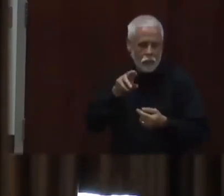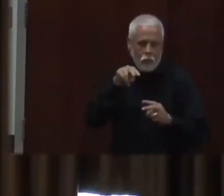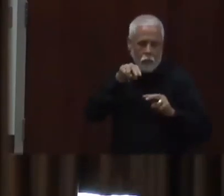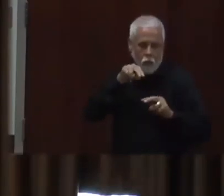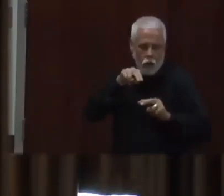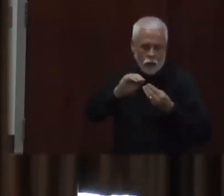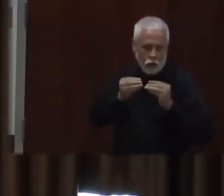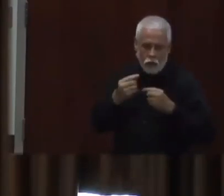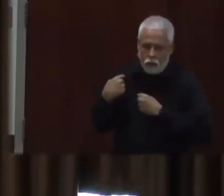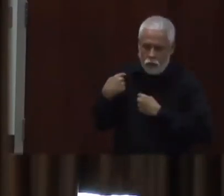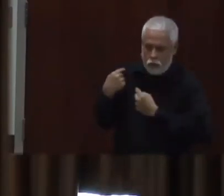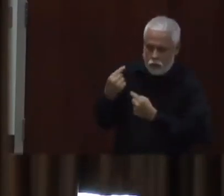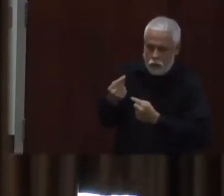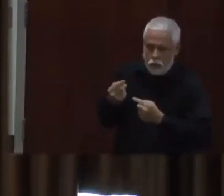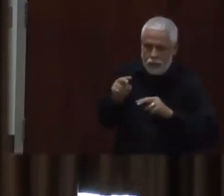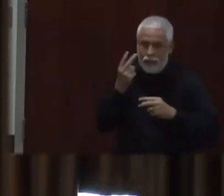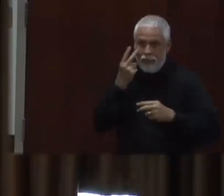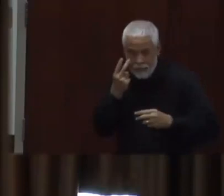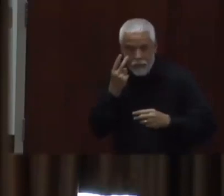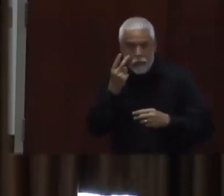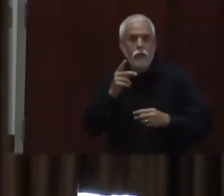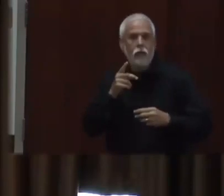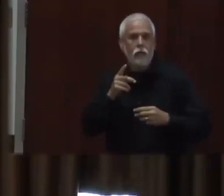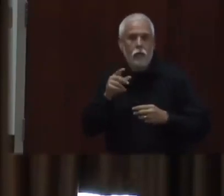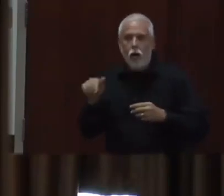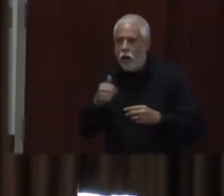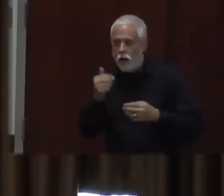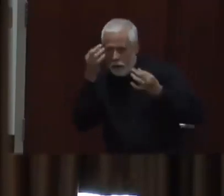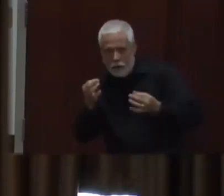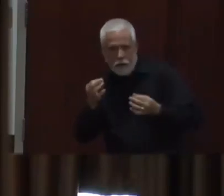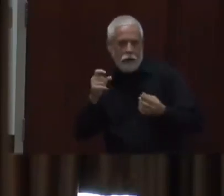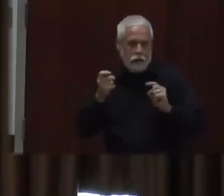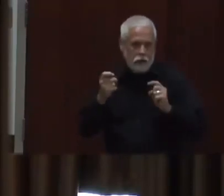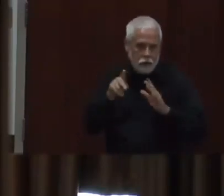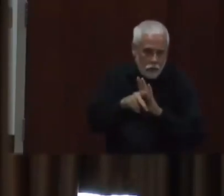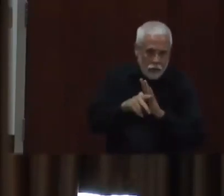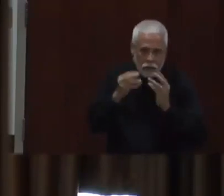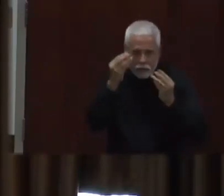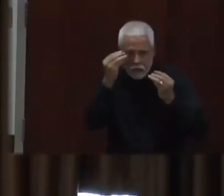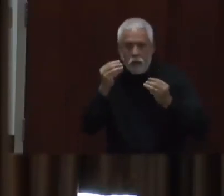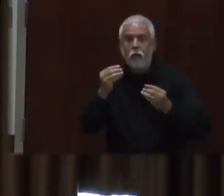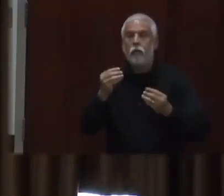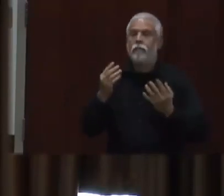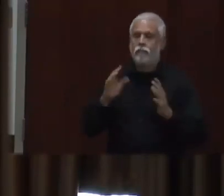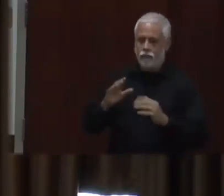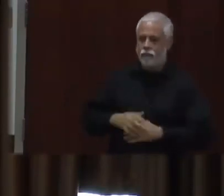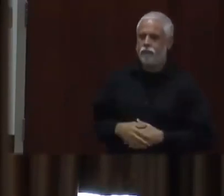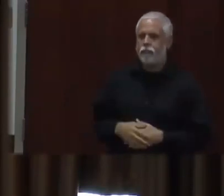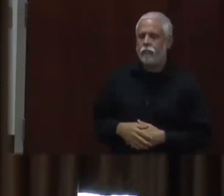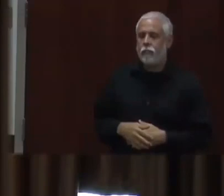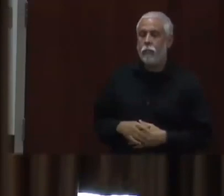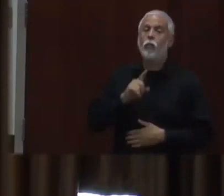los niveles y las cosas que podemos hacer es que lo que vemos más es cuáles son, cuántos son los nuevos casos que